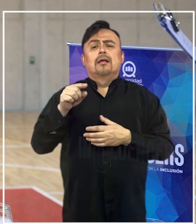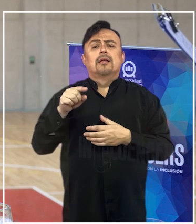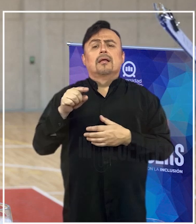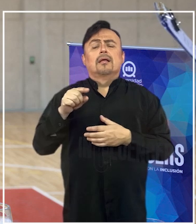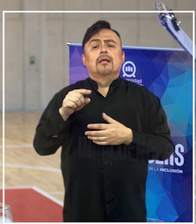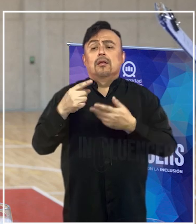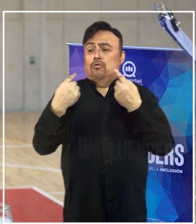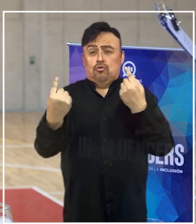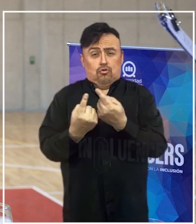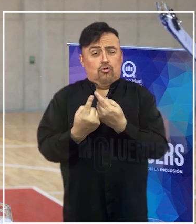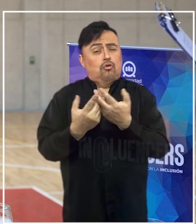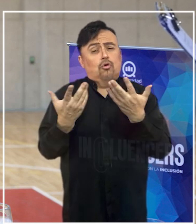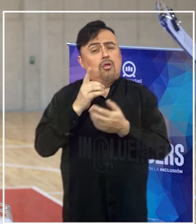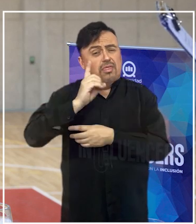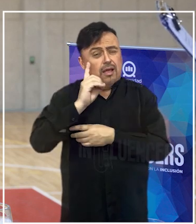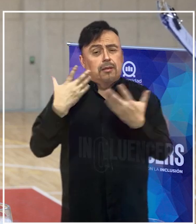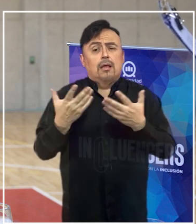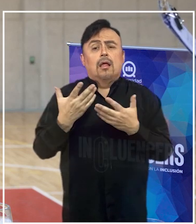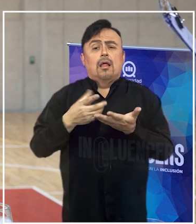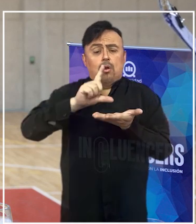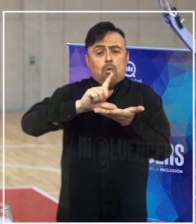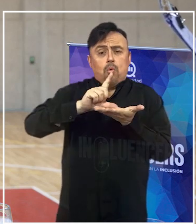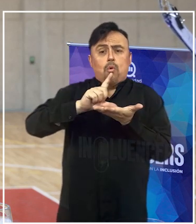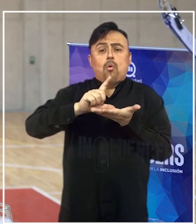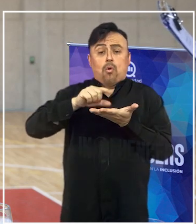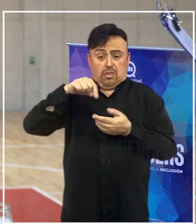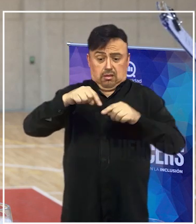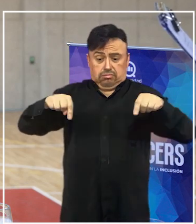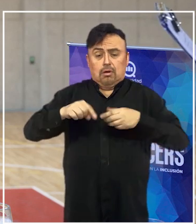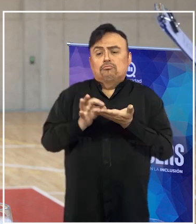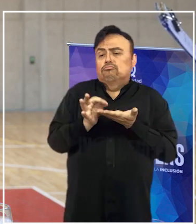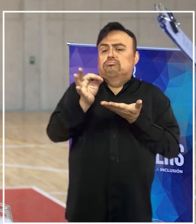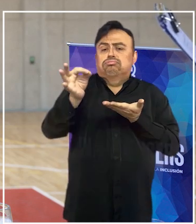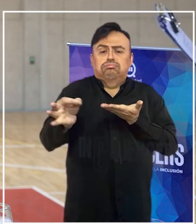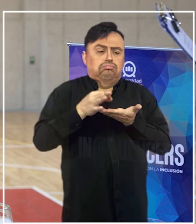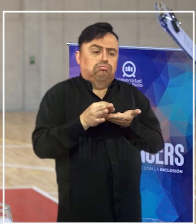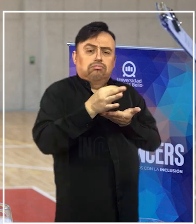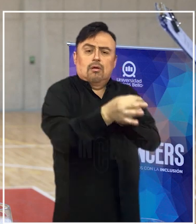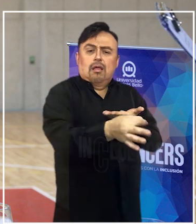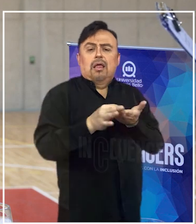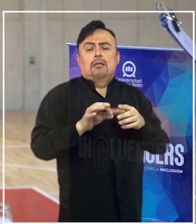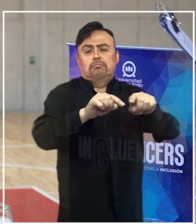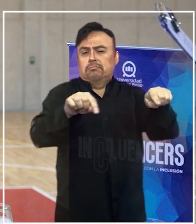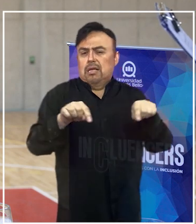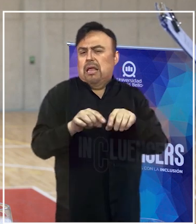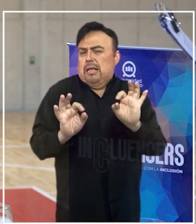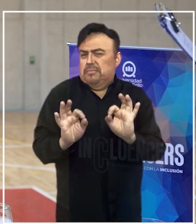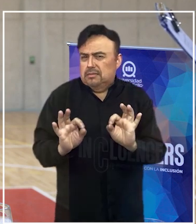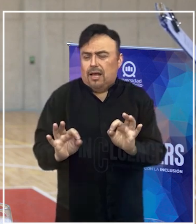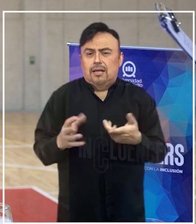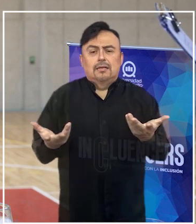parapanamericanos, pueda haber alguna sede fuera del estadio, que tiene que ver con algún recinto en especial o que